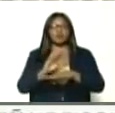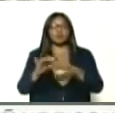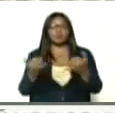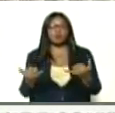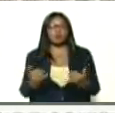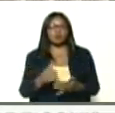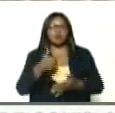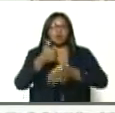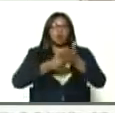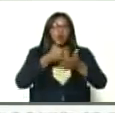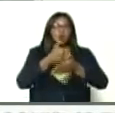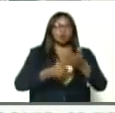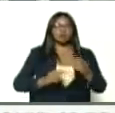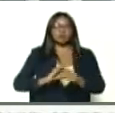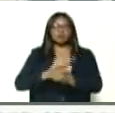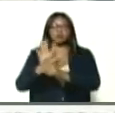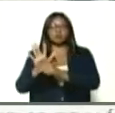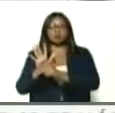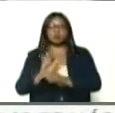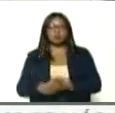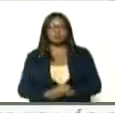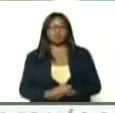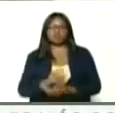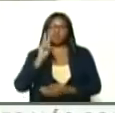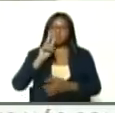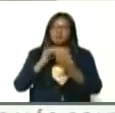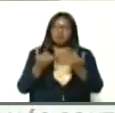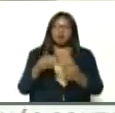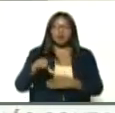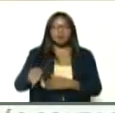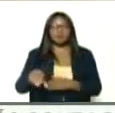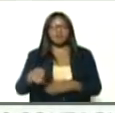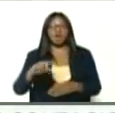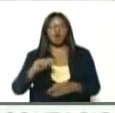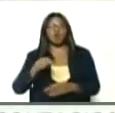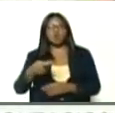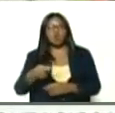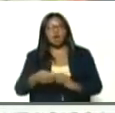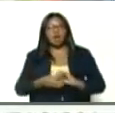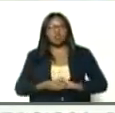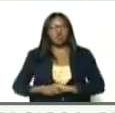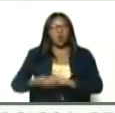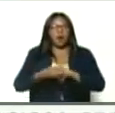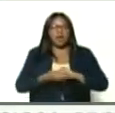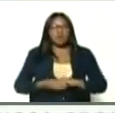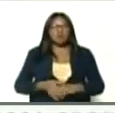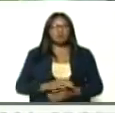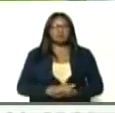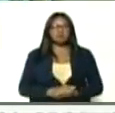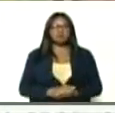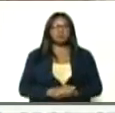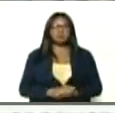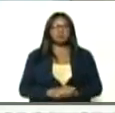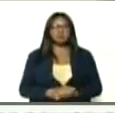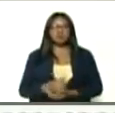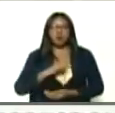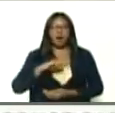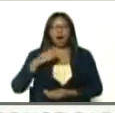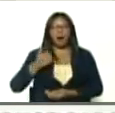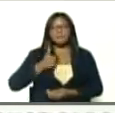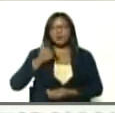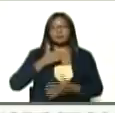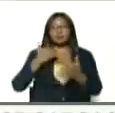y lucha, contra el COVID, son visibles, en el Estado de Trujillo, y lo dicen los números, también, debo aprovechar,